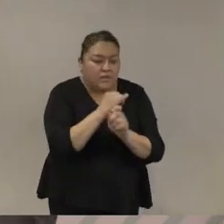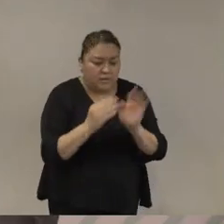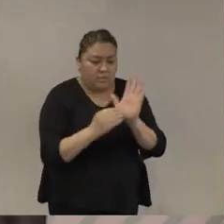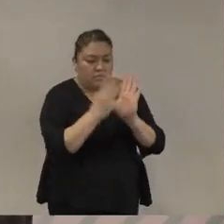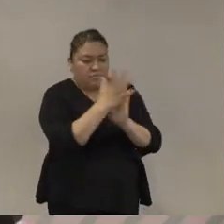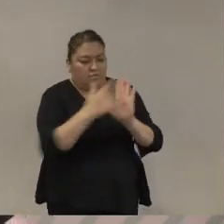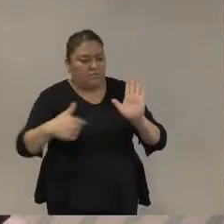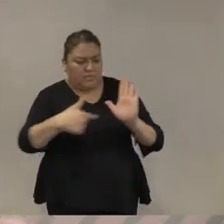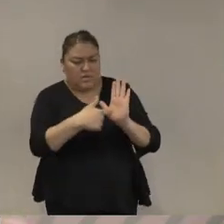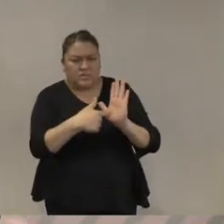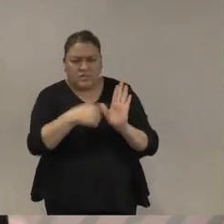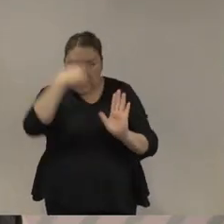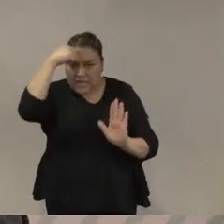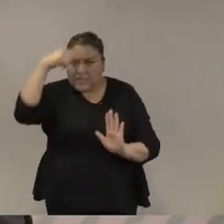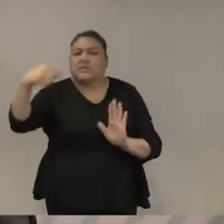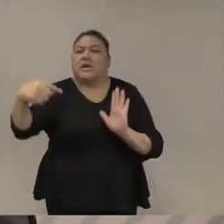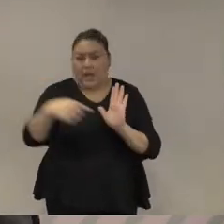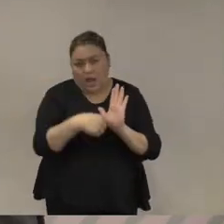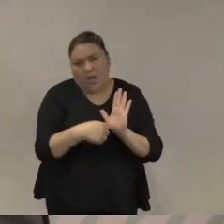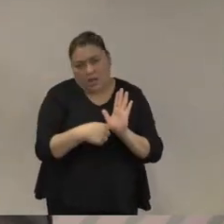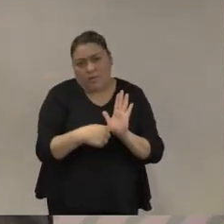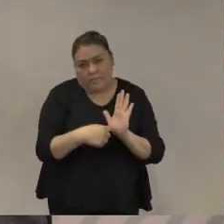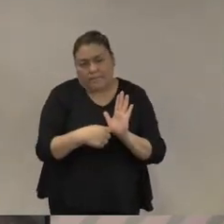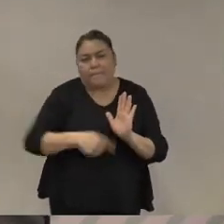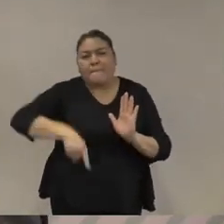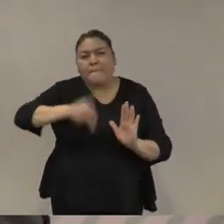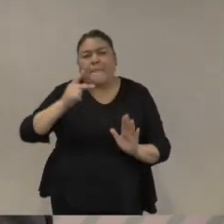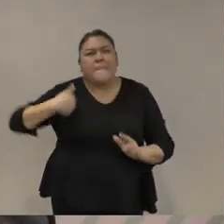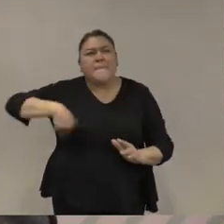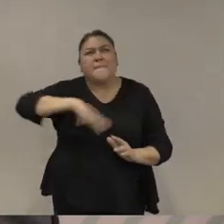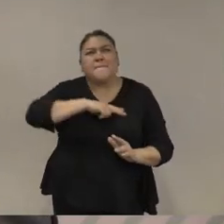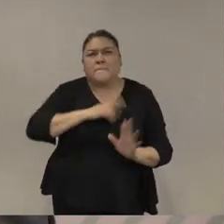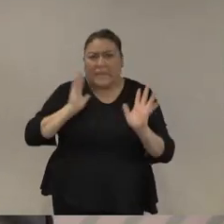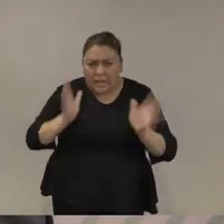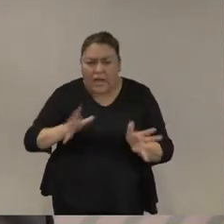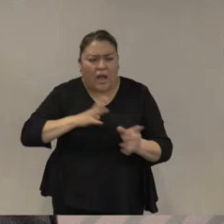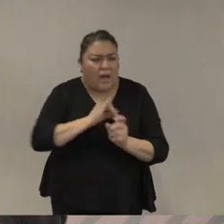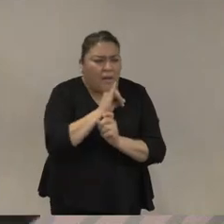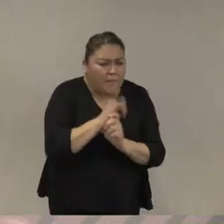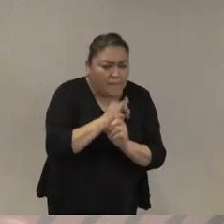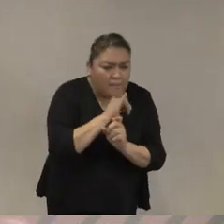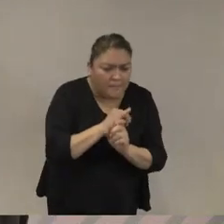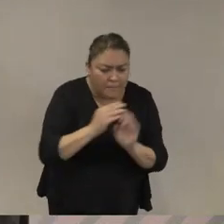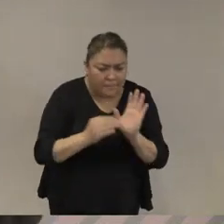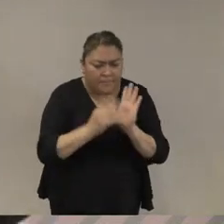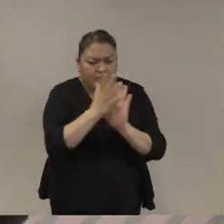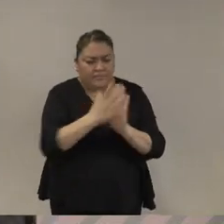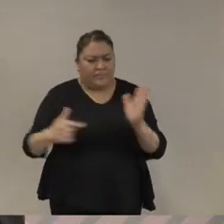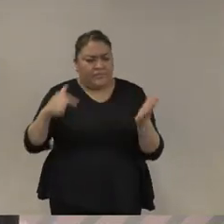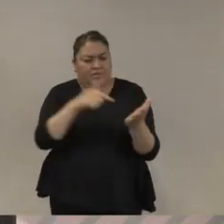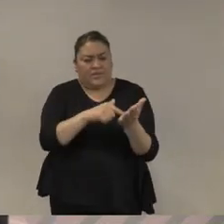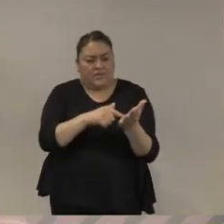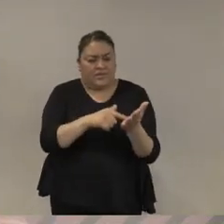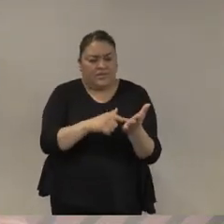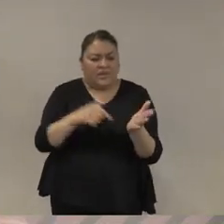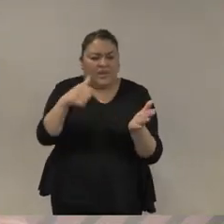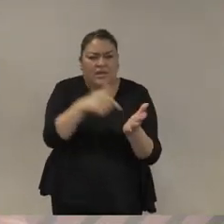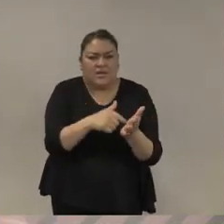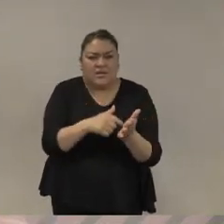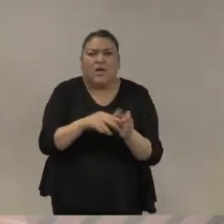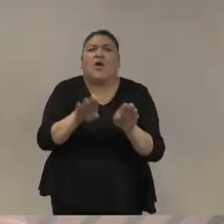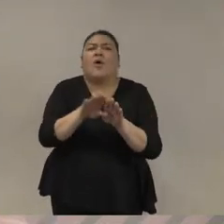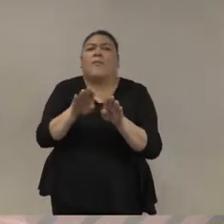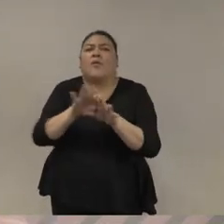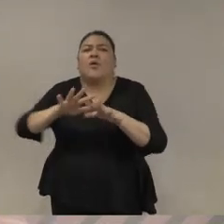pero lo que realmente no sabemos es cómo construir una narrativa con la evidencia